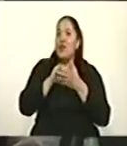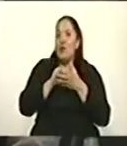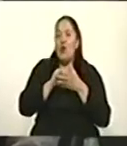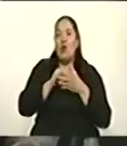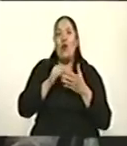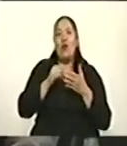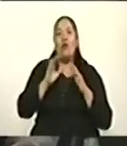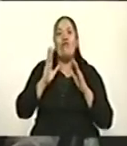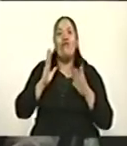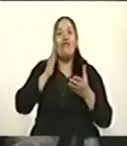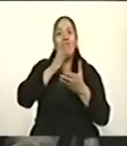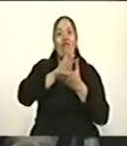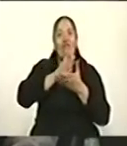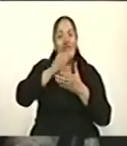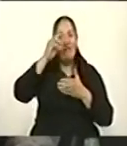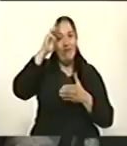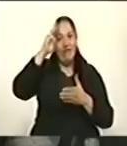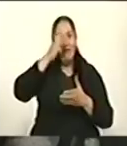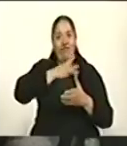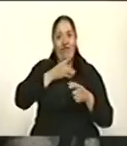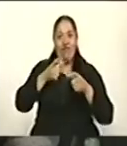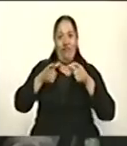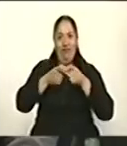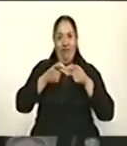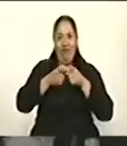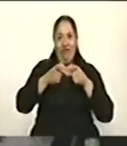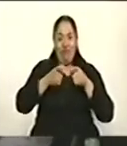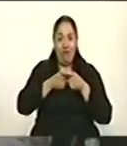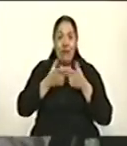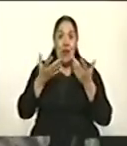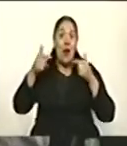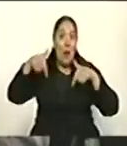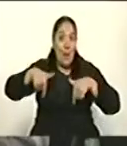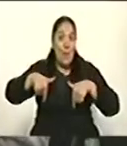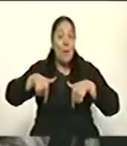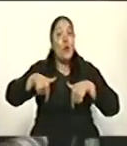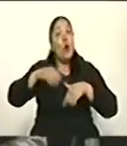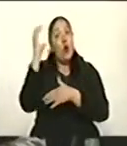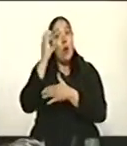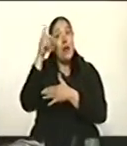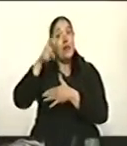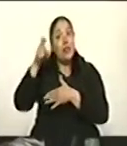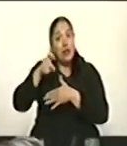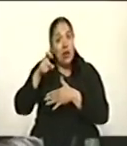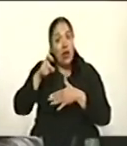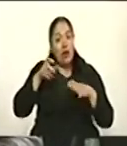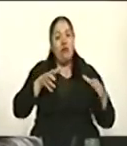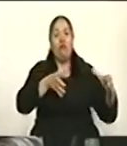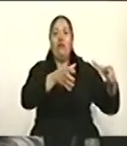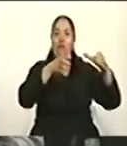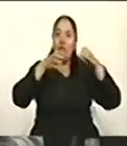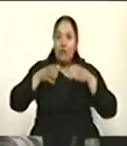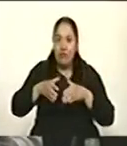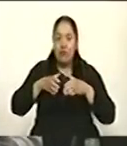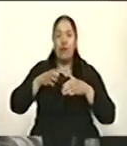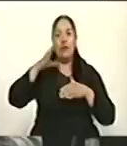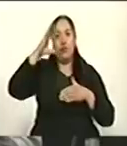porque es que el país necesita el servicio militar y la razón por la que existe no es,